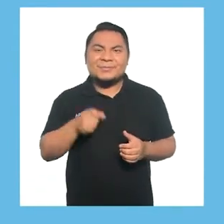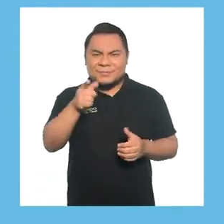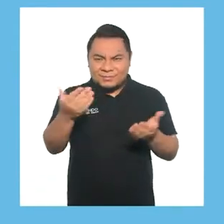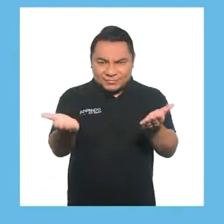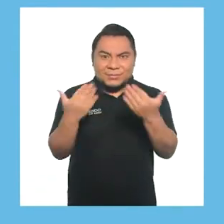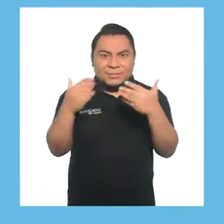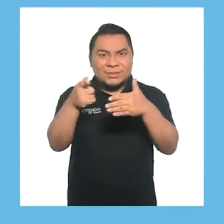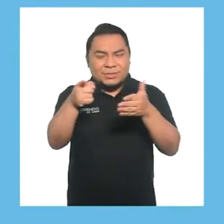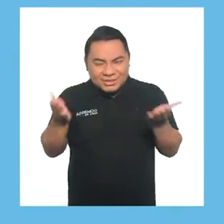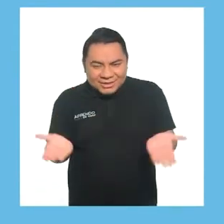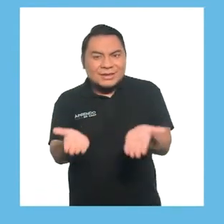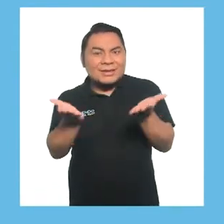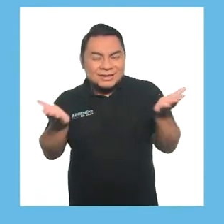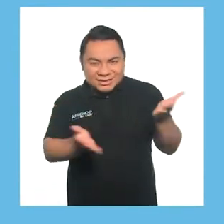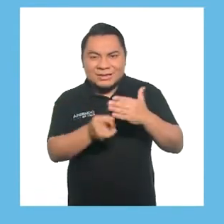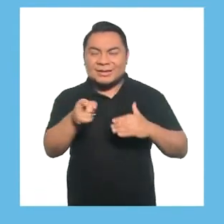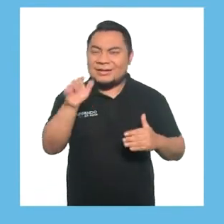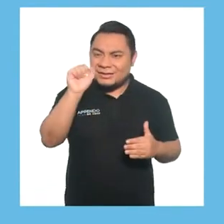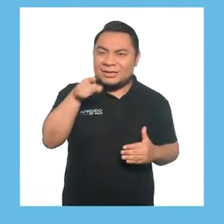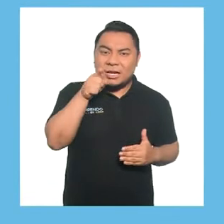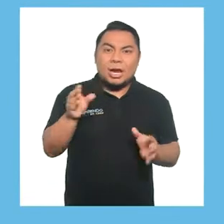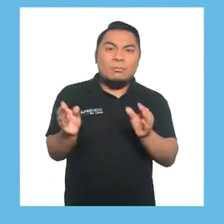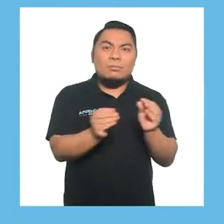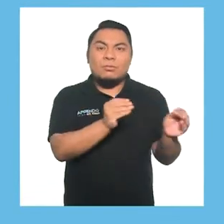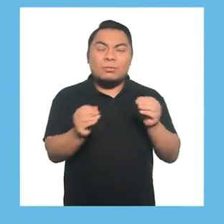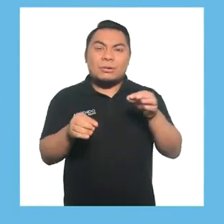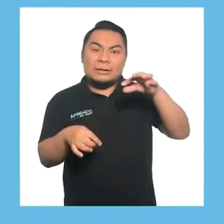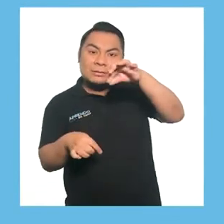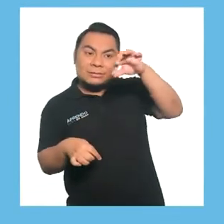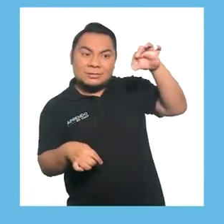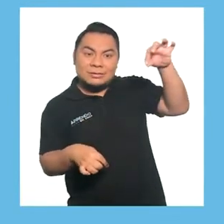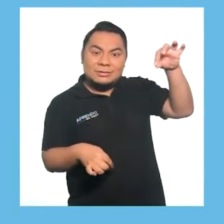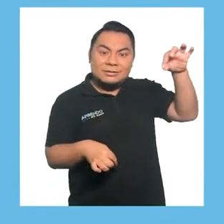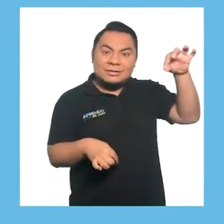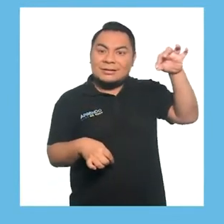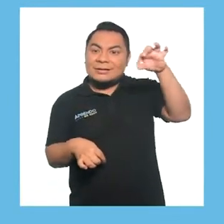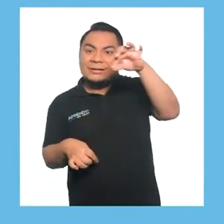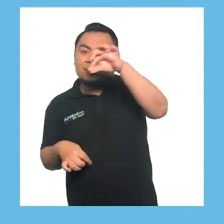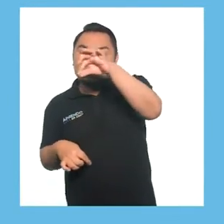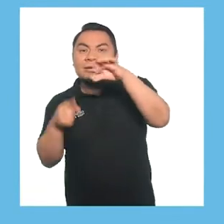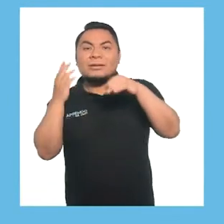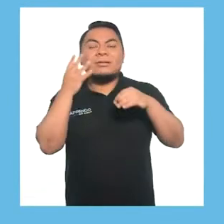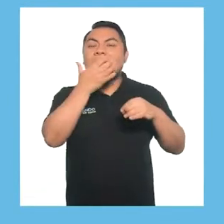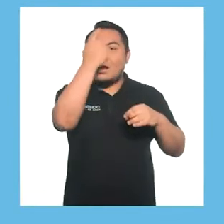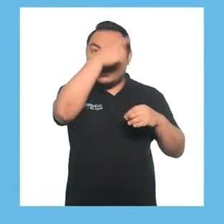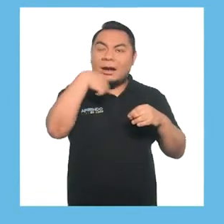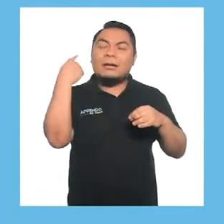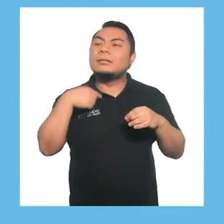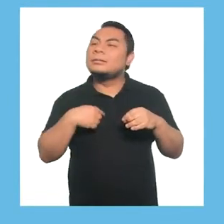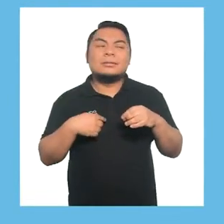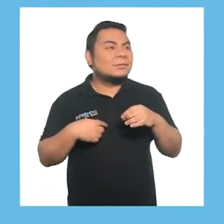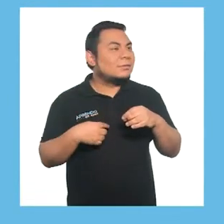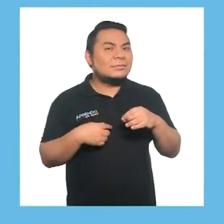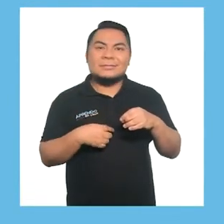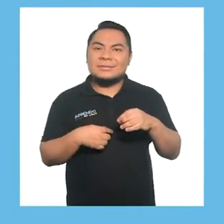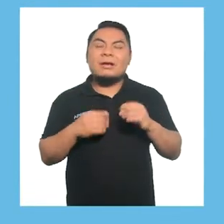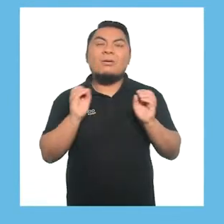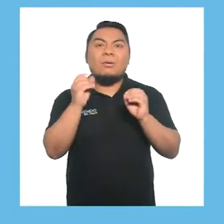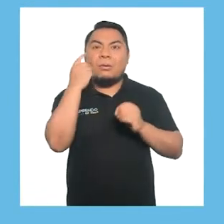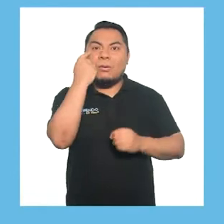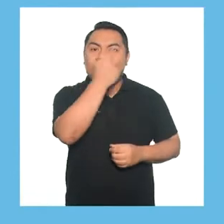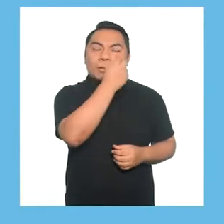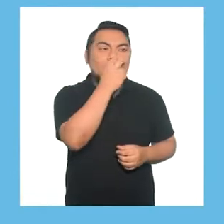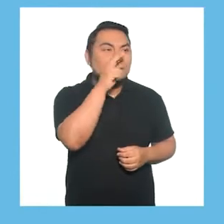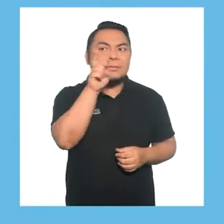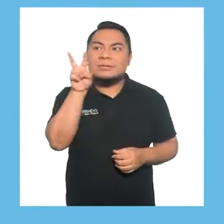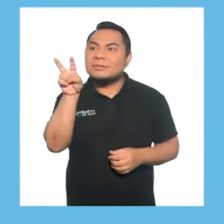Aliéntala o aliéntalo a seguir el movimiento del pañuelo con la cabeza y los ojos.